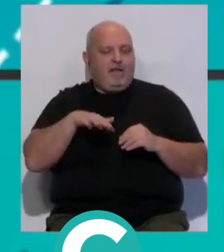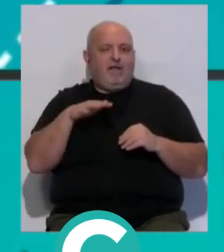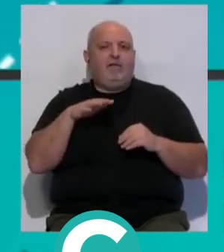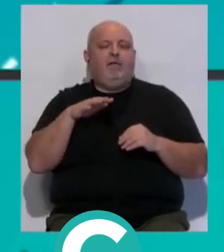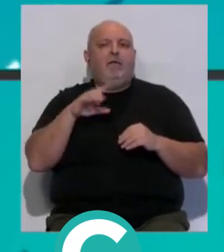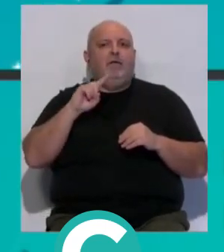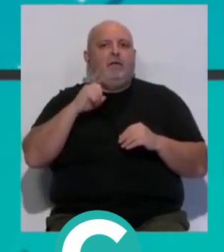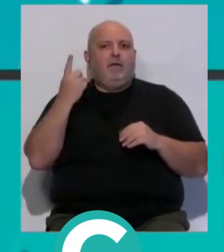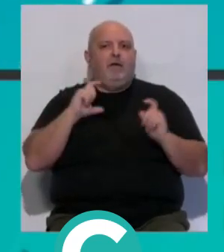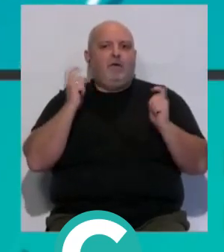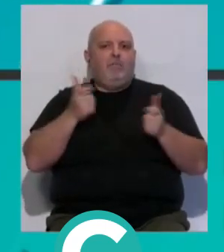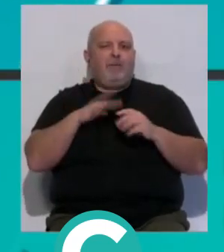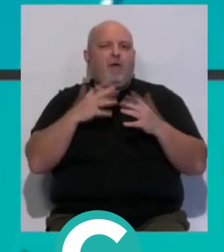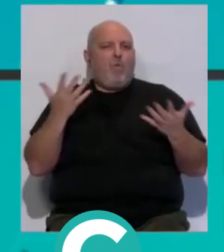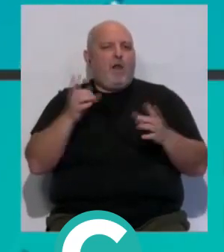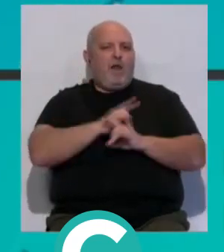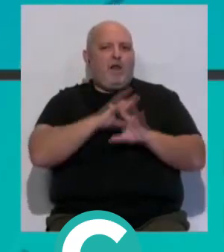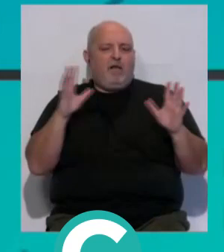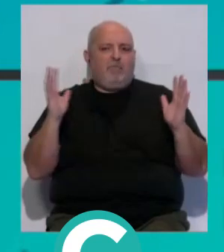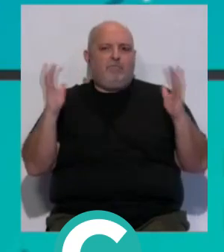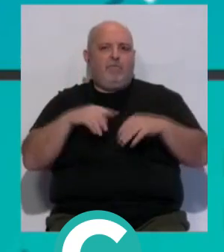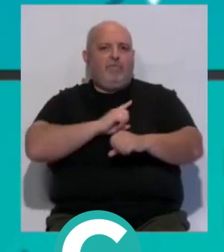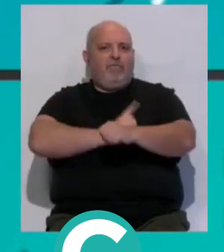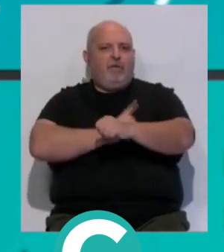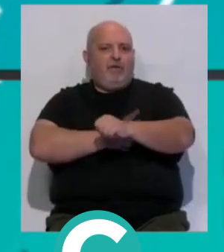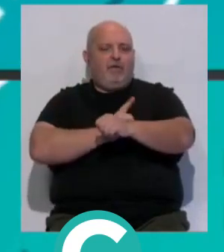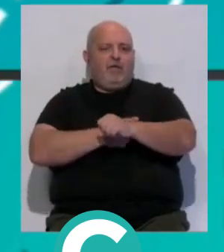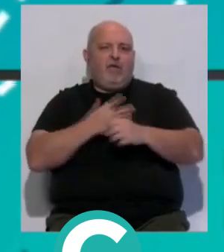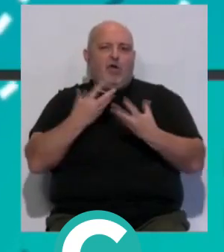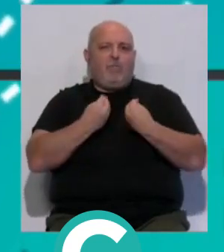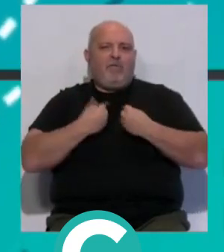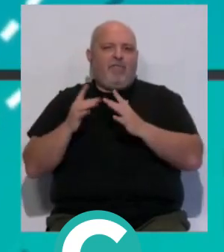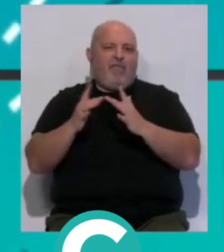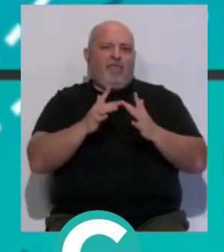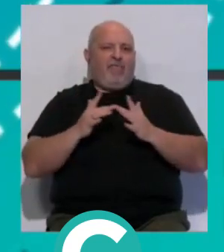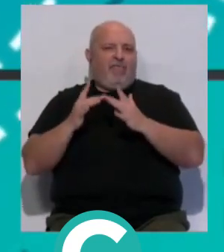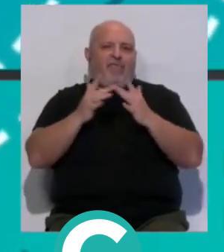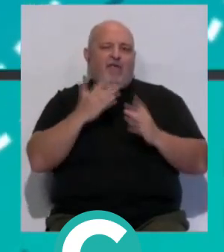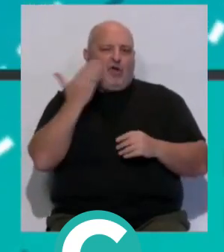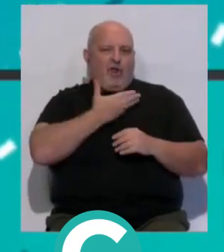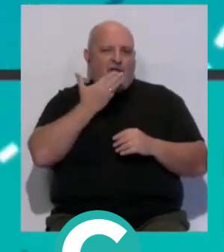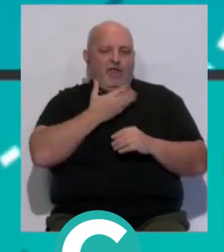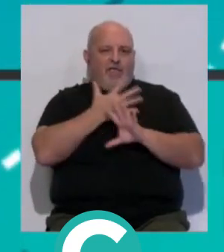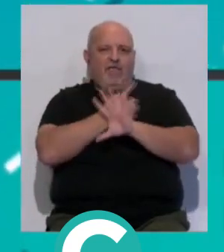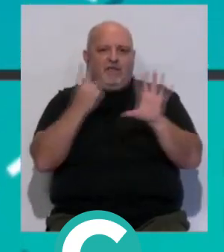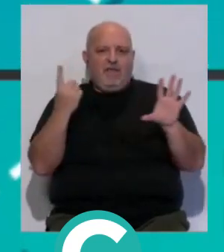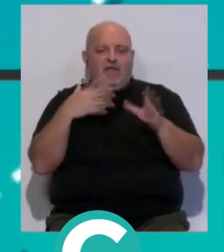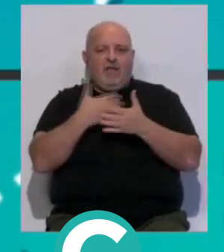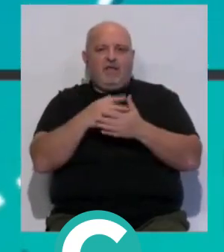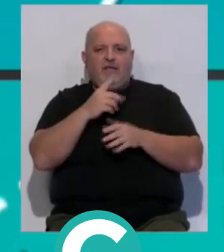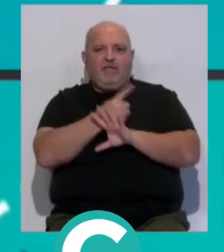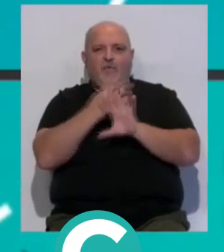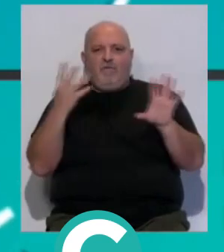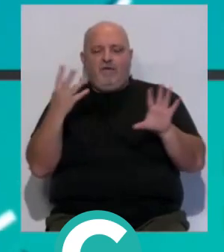primera reunión para coordinar este evento deportivo y de convivencia que se desarrollará del 16 al